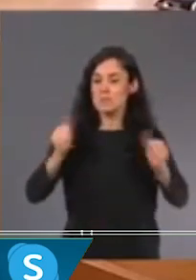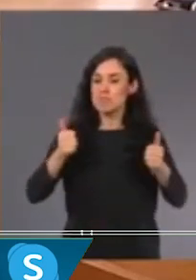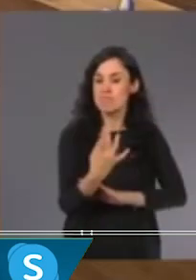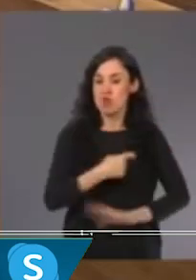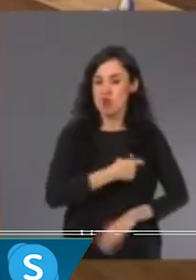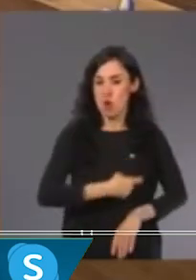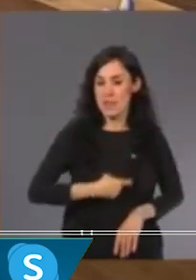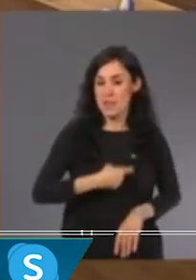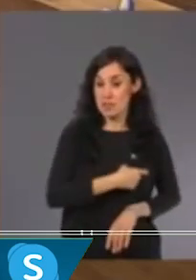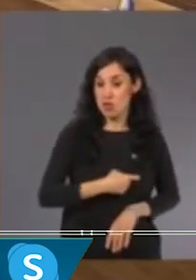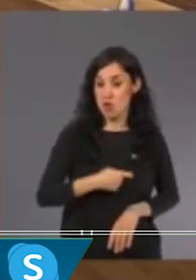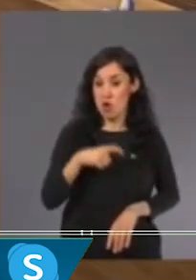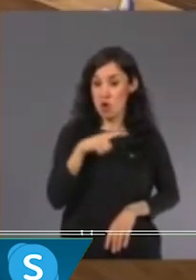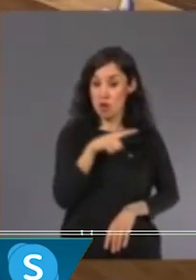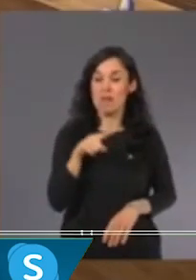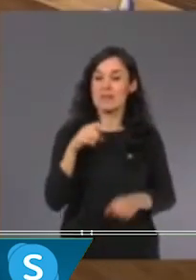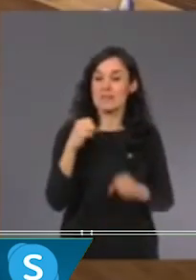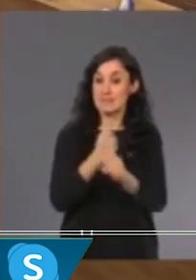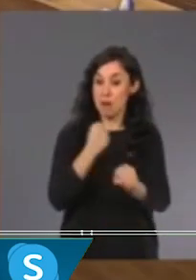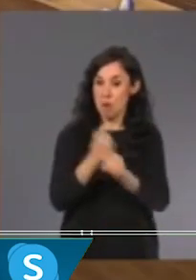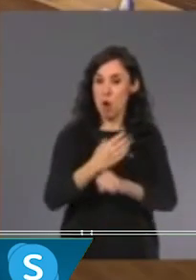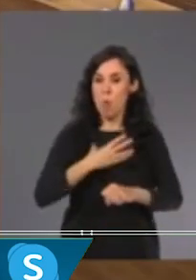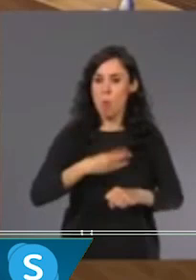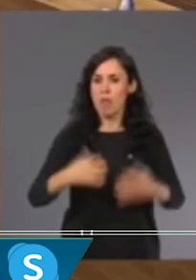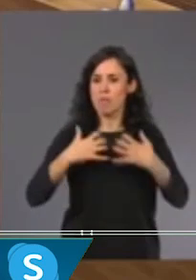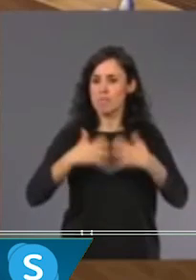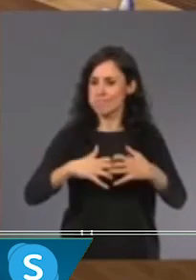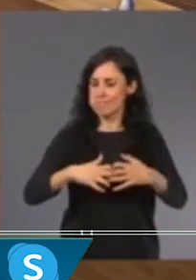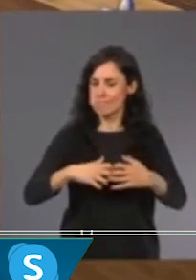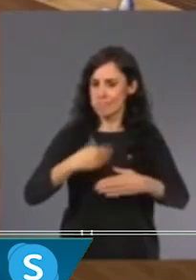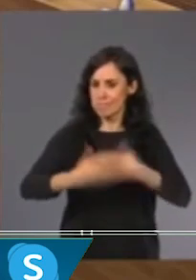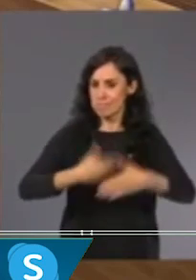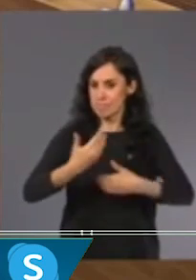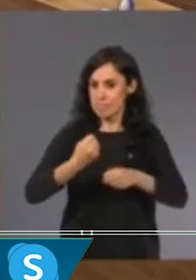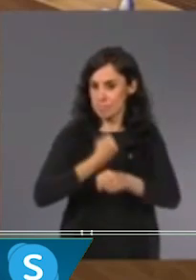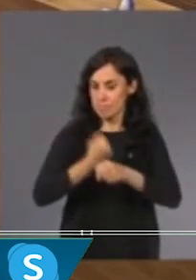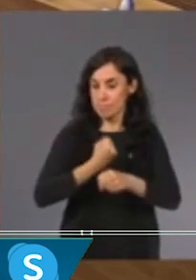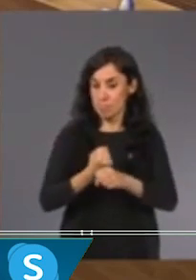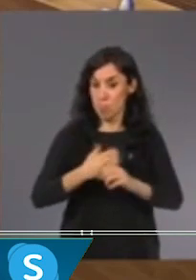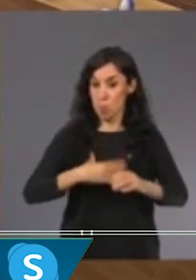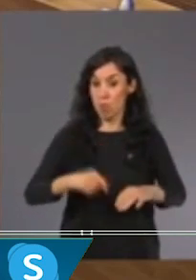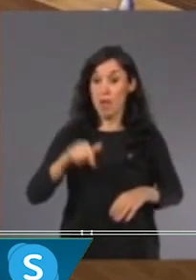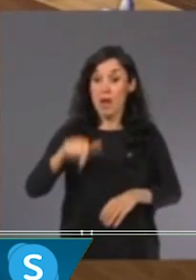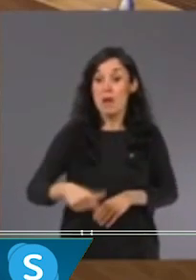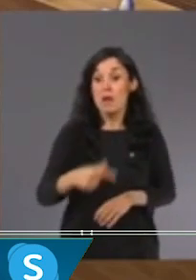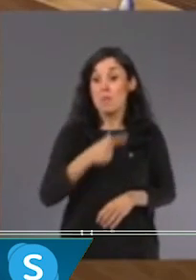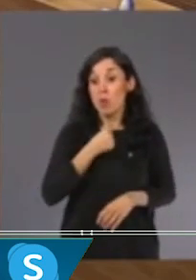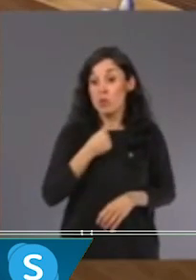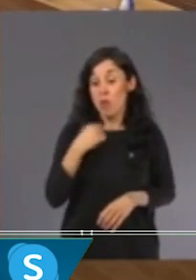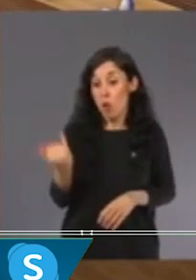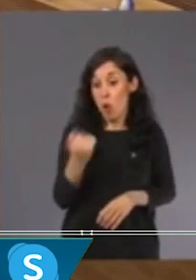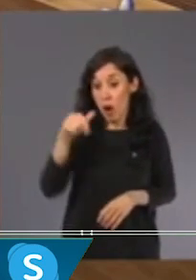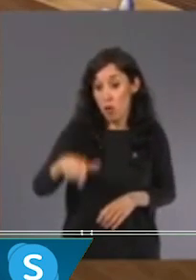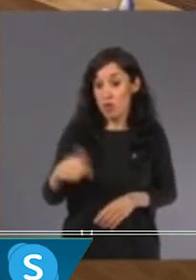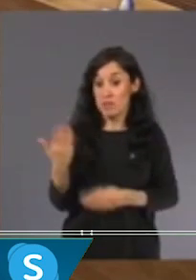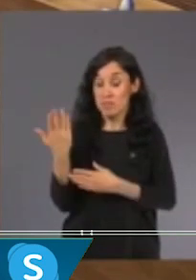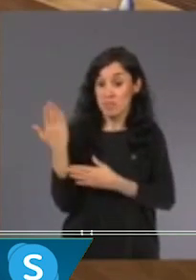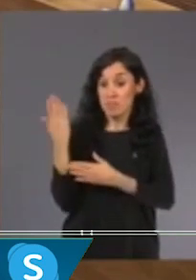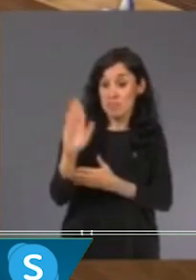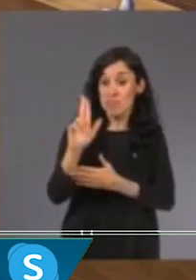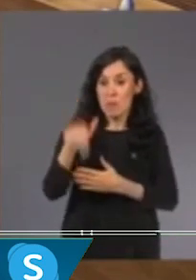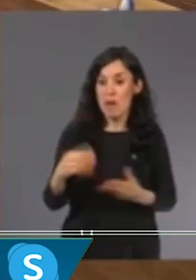profesores particularmente se hizo test y milagrosamente descubrió que estaba infectado, no se han podido